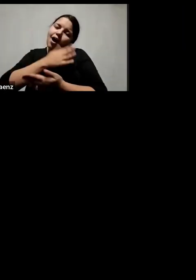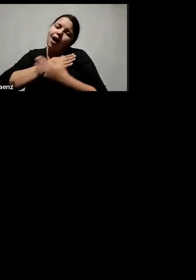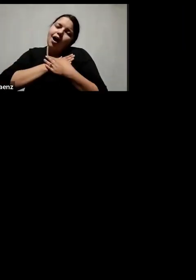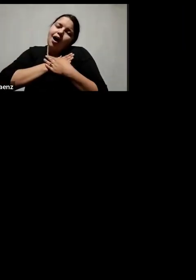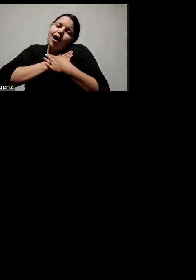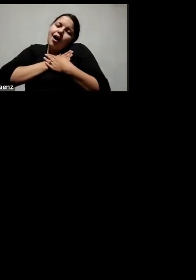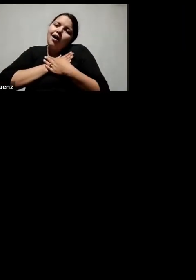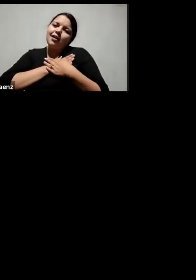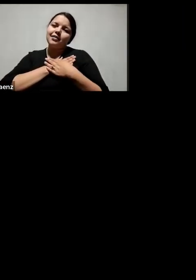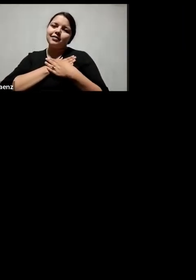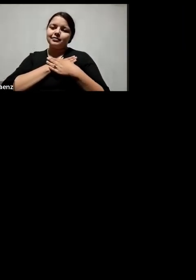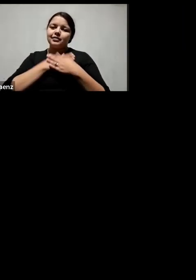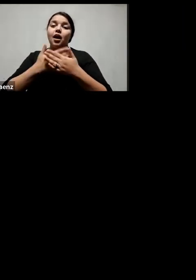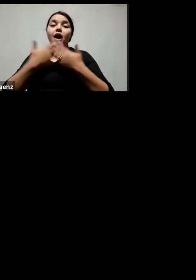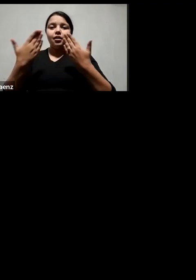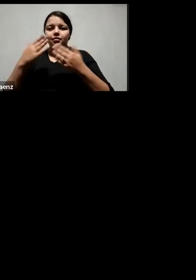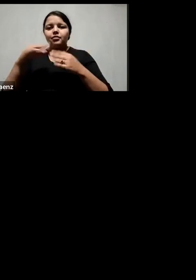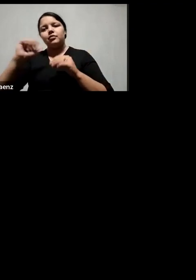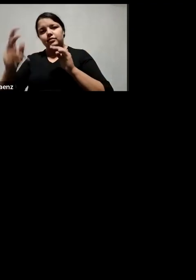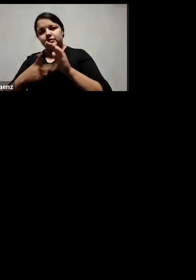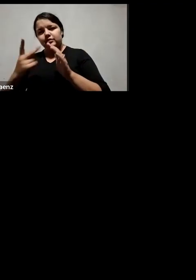Voy a volver a compartir mi otra pantalla.